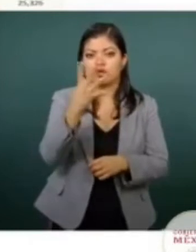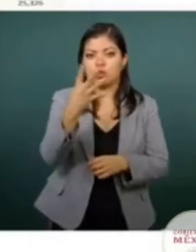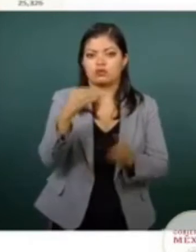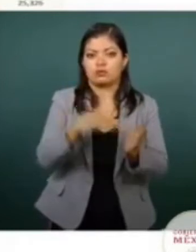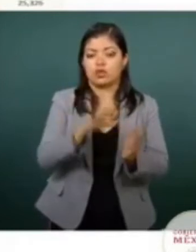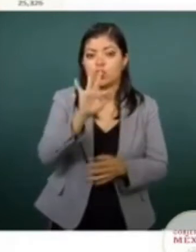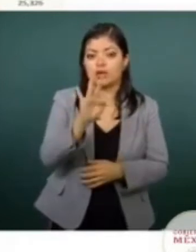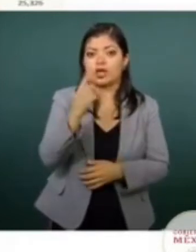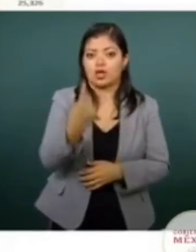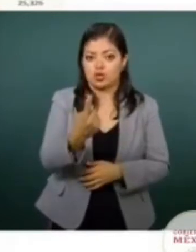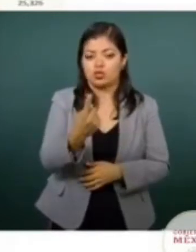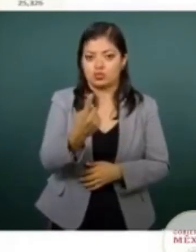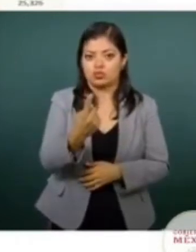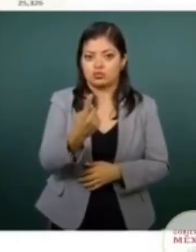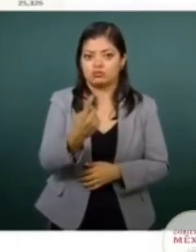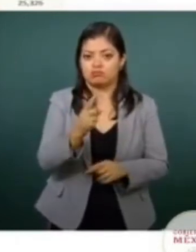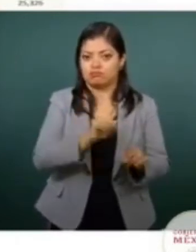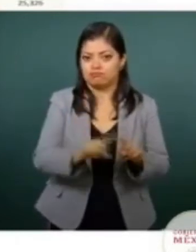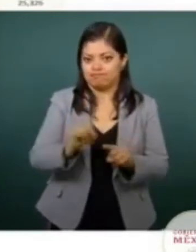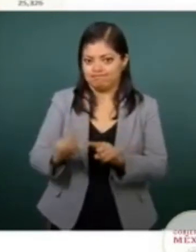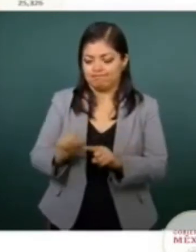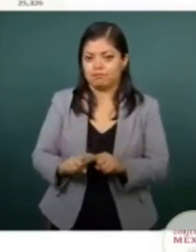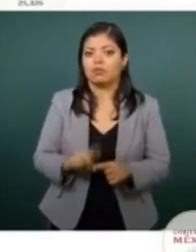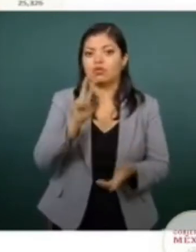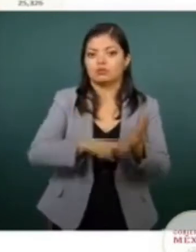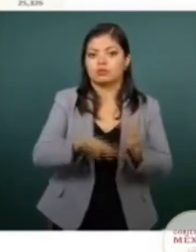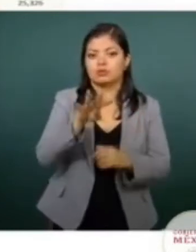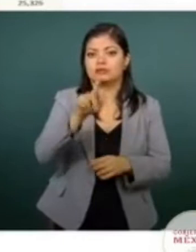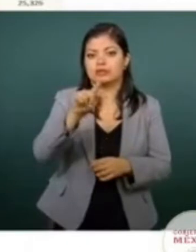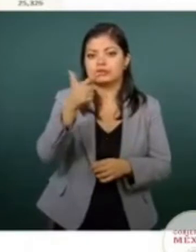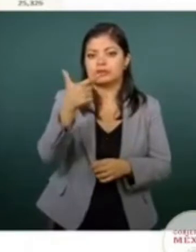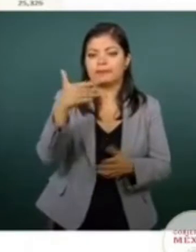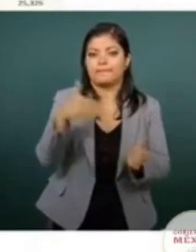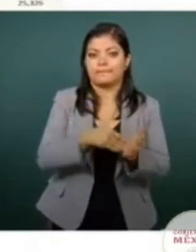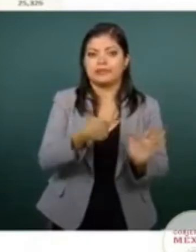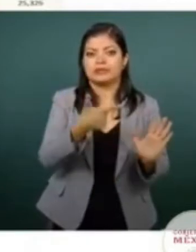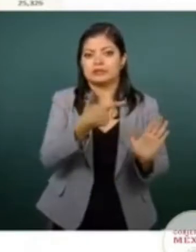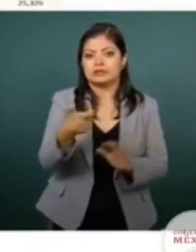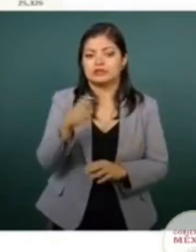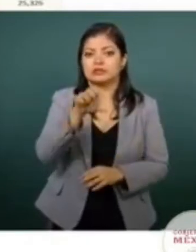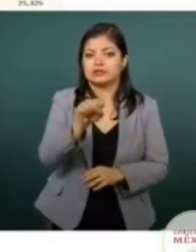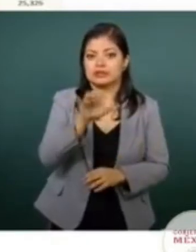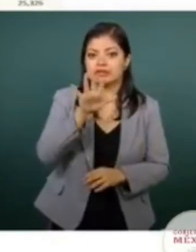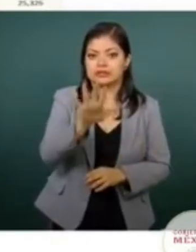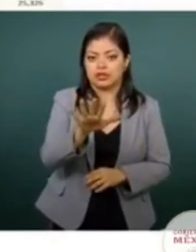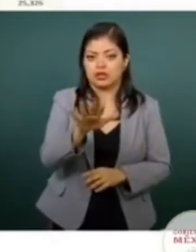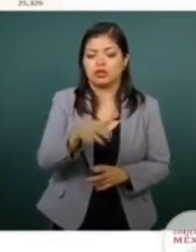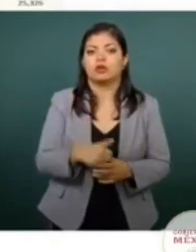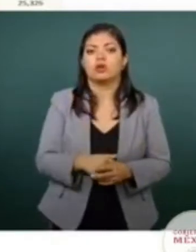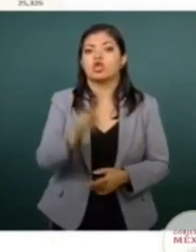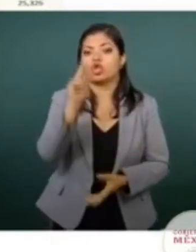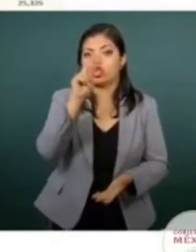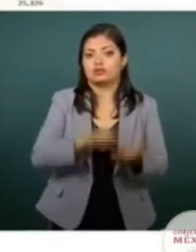eventos. En el 19, 77 mil 765. Y en el